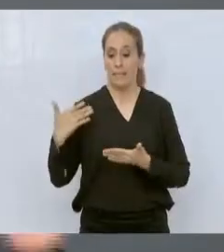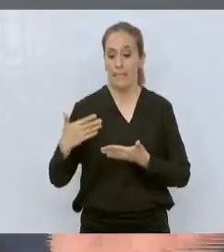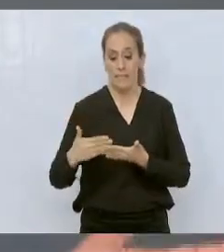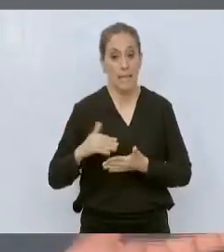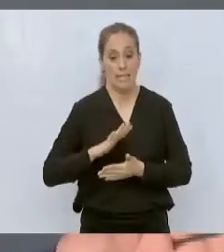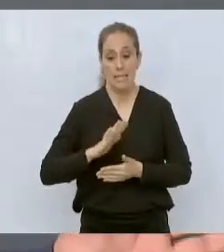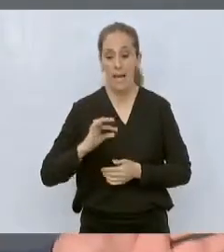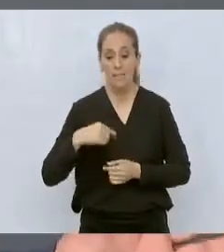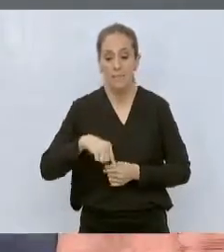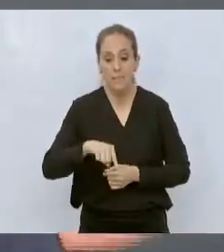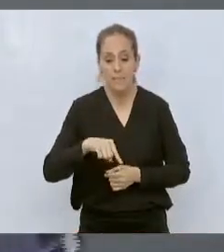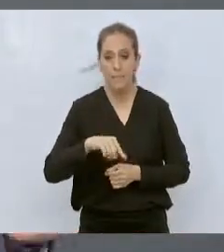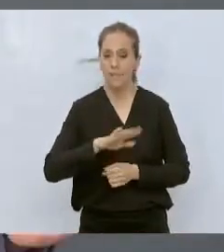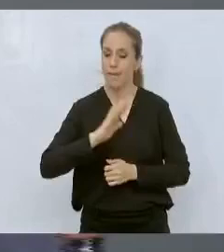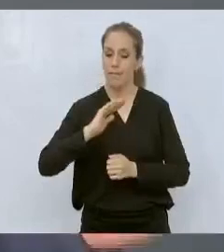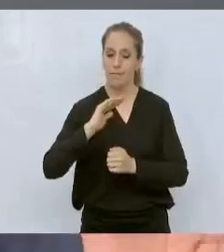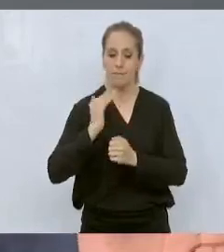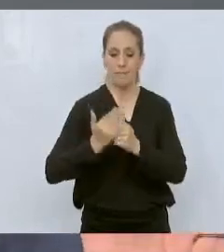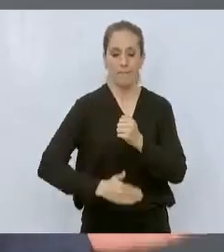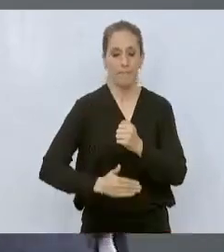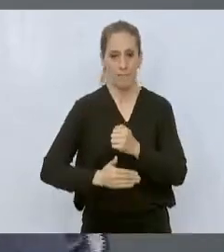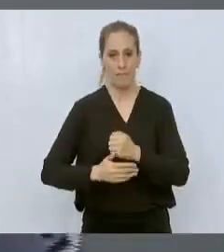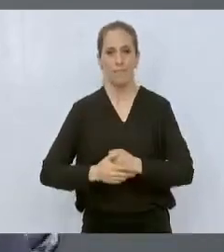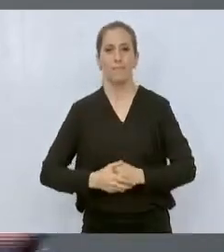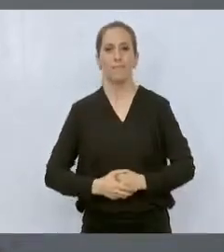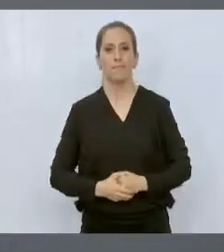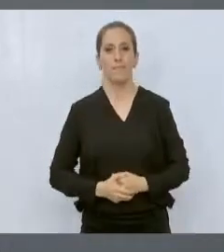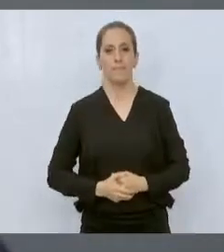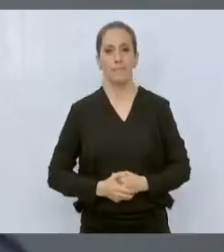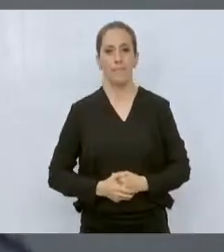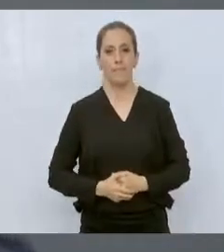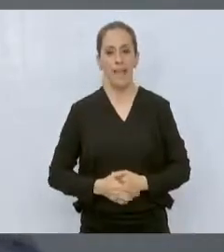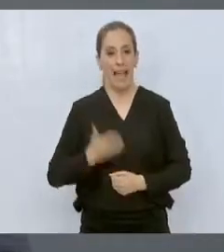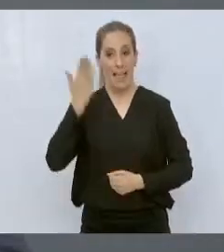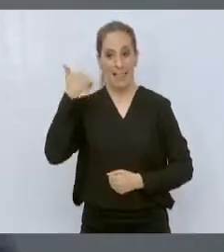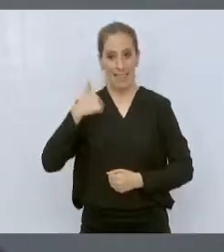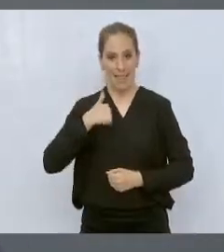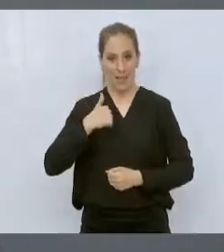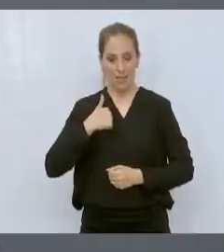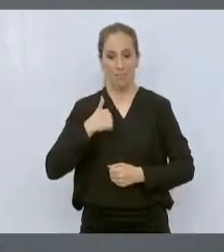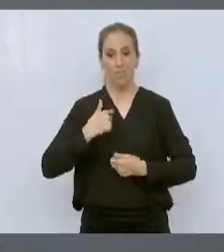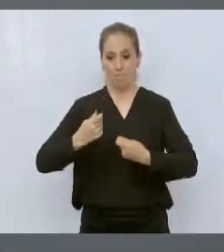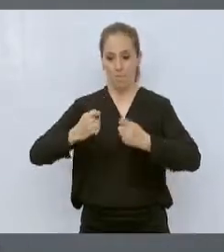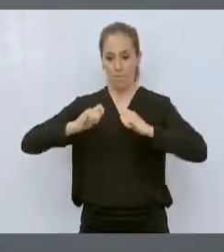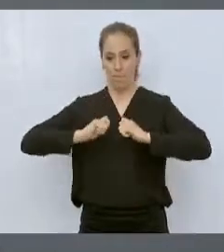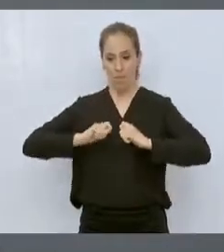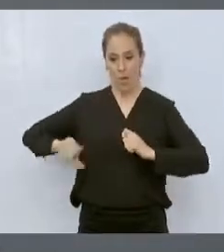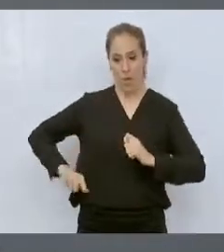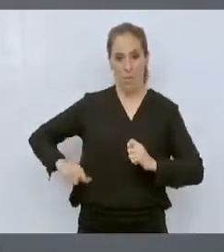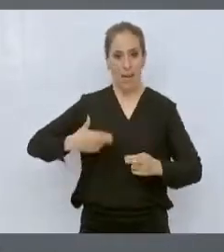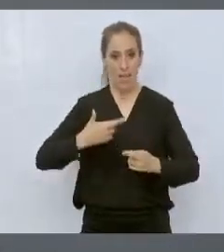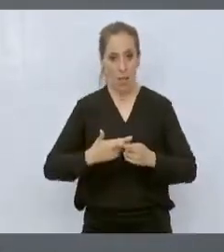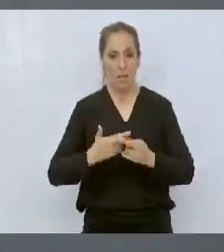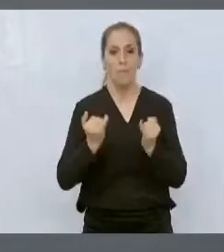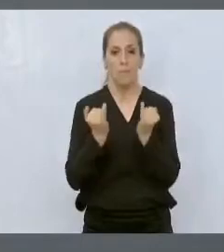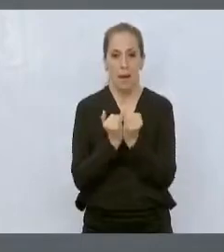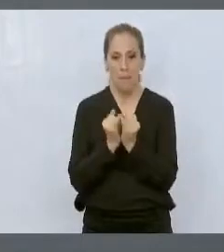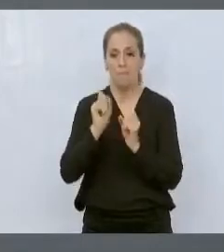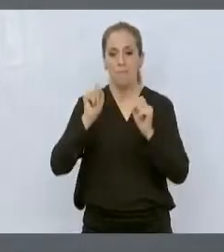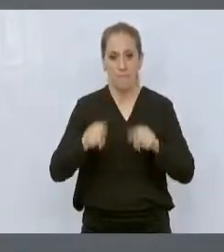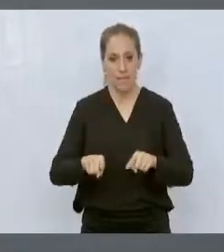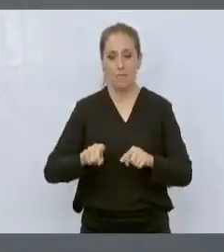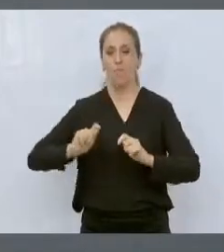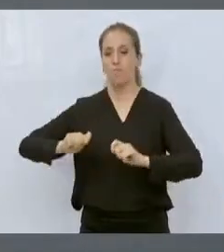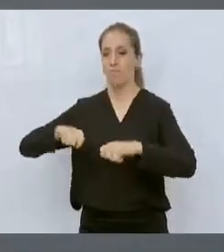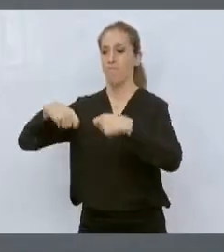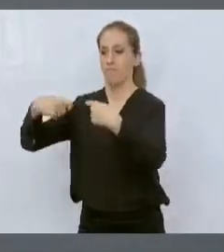sido desde que yo entré de gobernador, entró de alcalde y fue reelecto. Y ha sido reelecto precisamente porque la sociedad de Linares